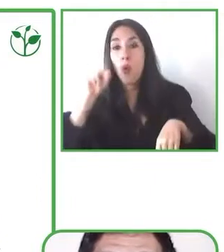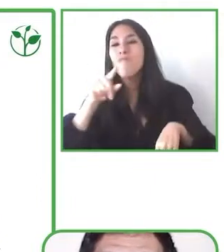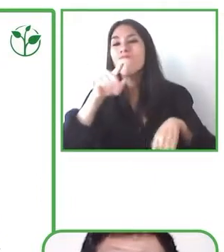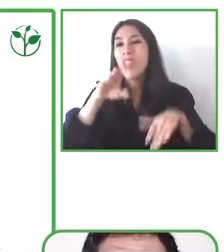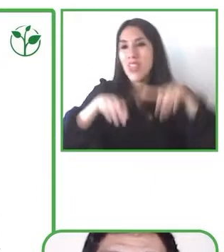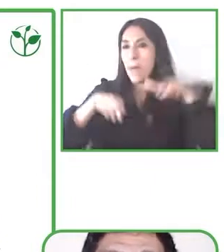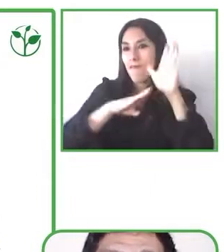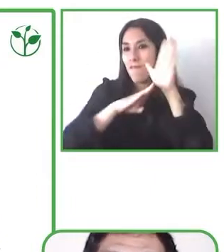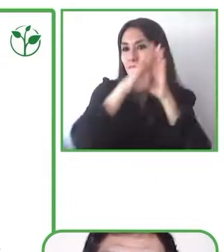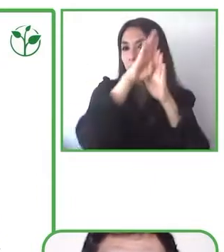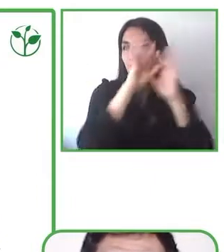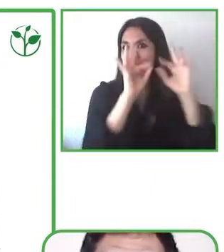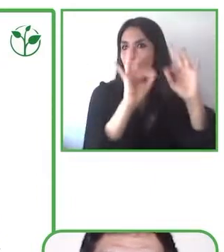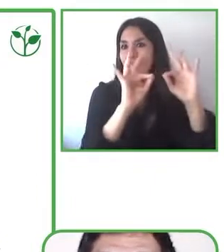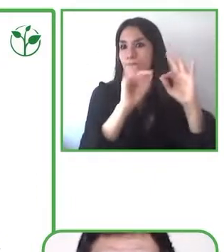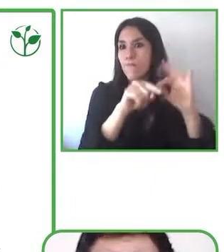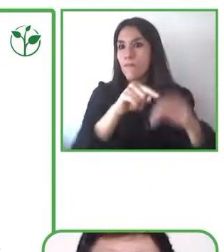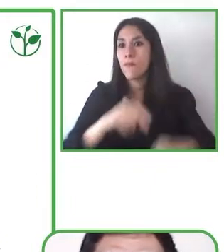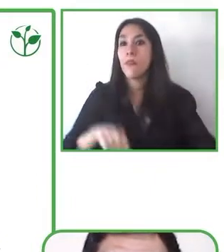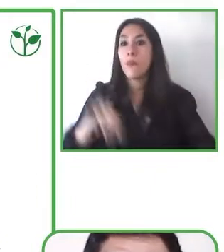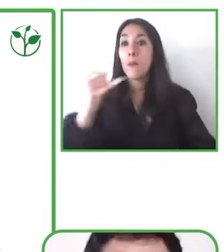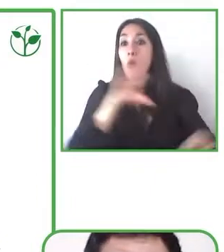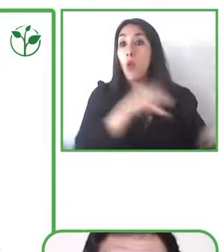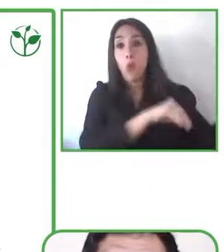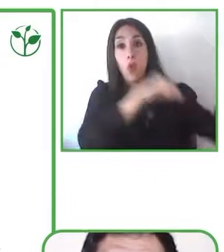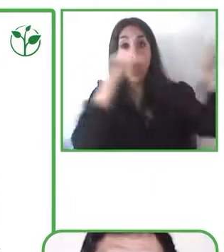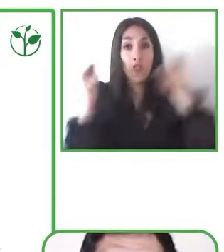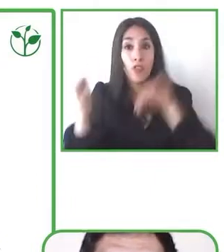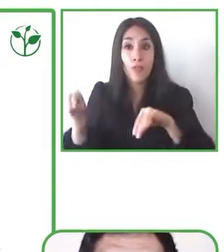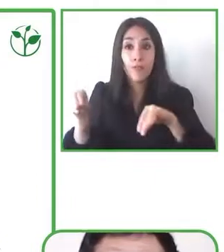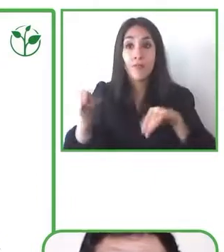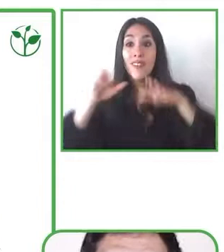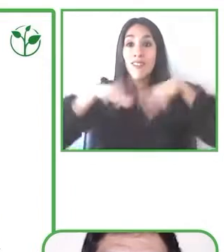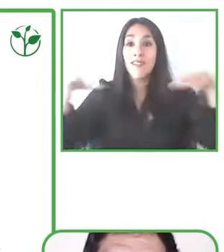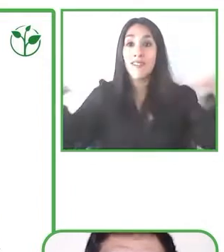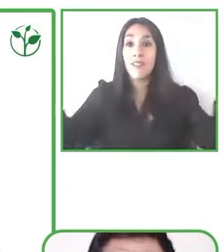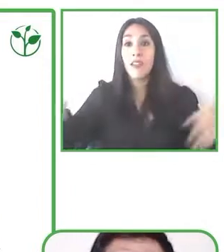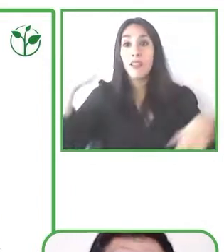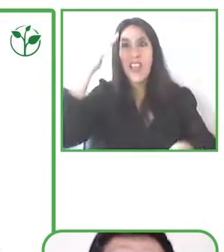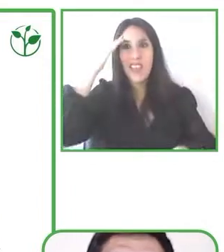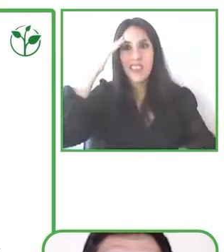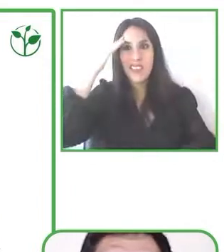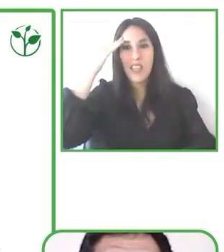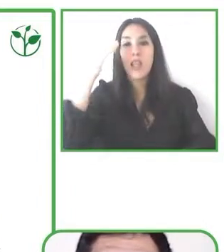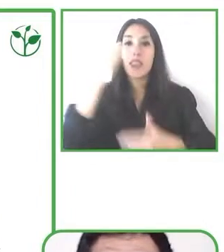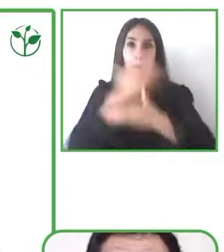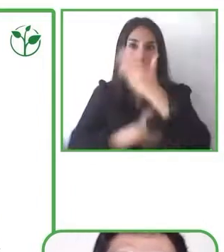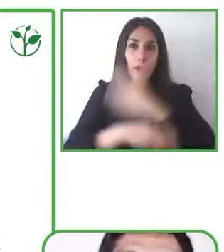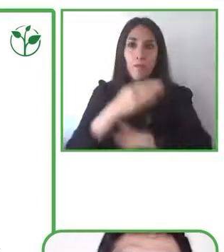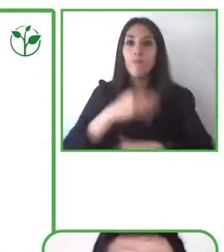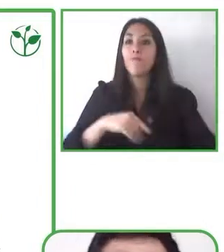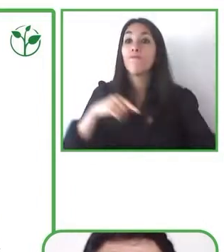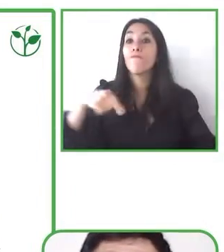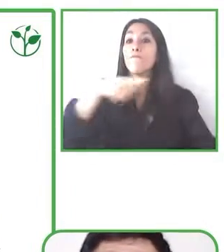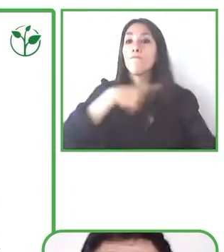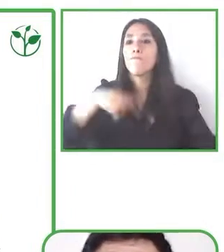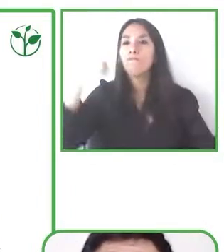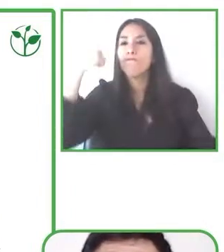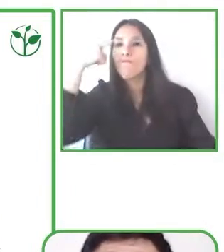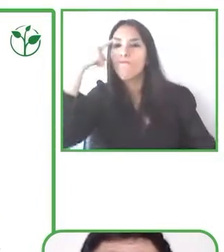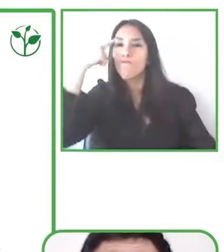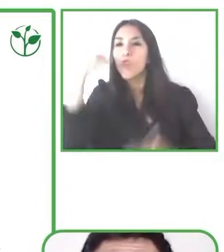Nosotros entonces pensamos en una solución alternativa mediada entonces por tecnología, y ustedes saben que el